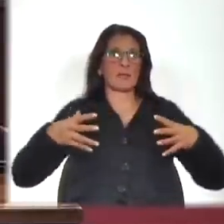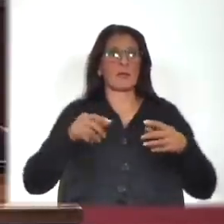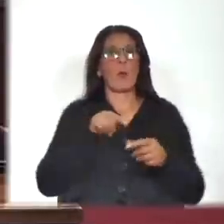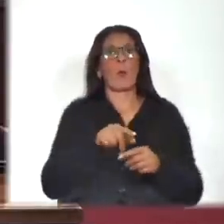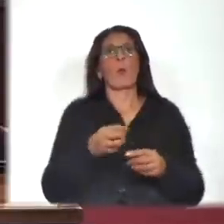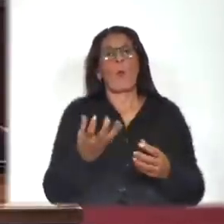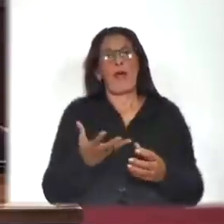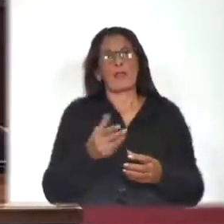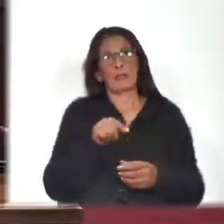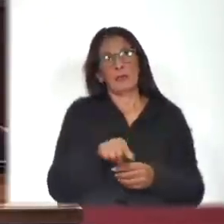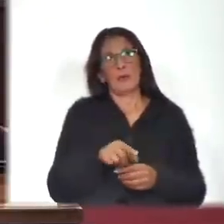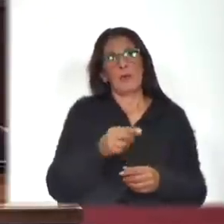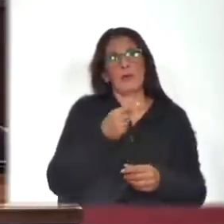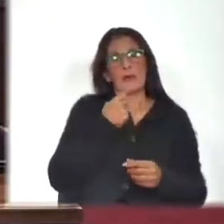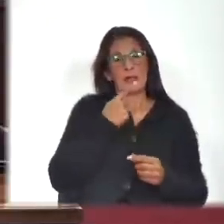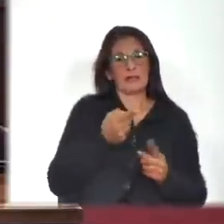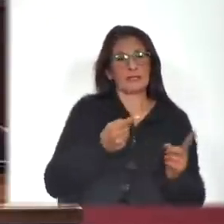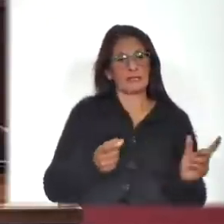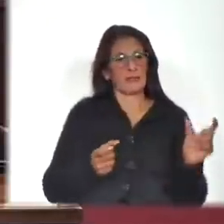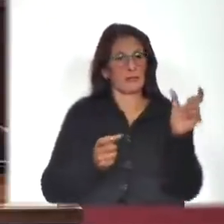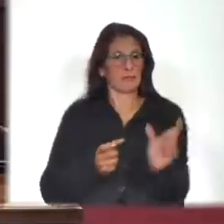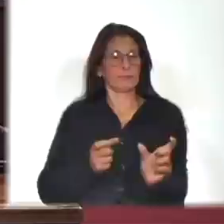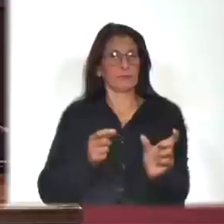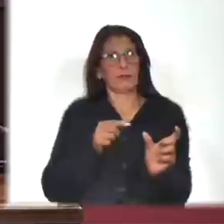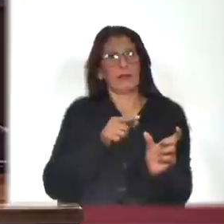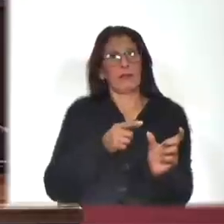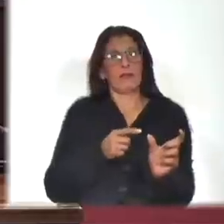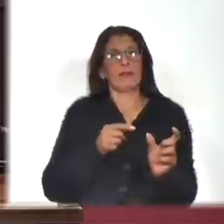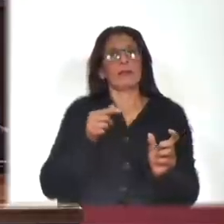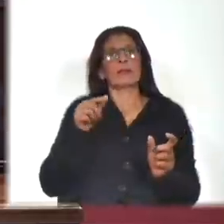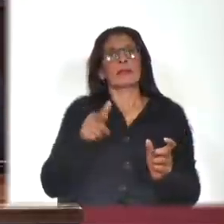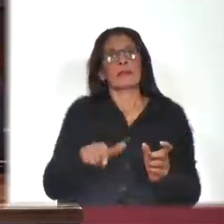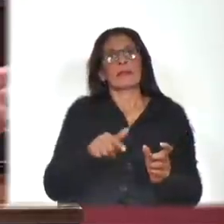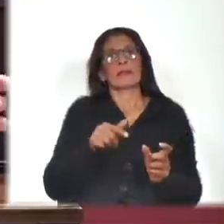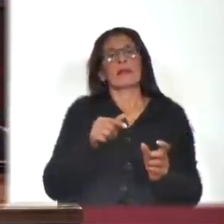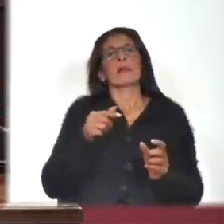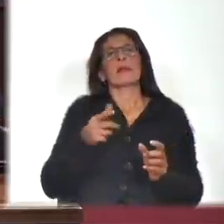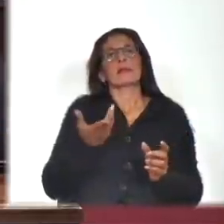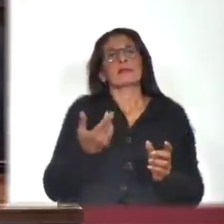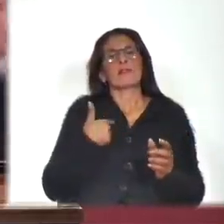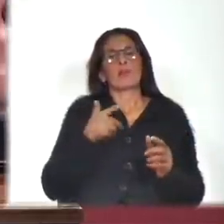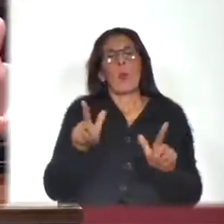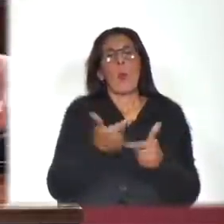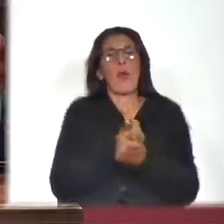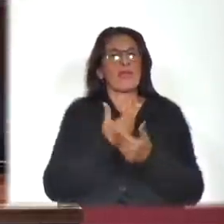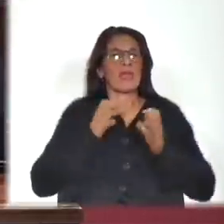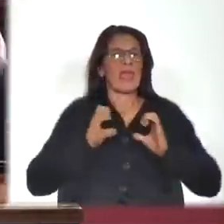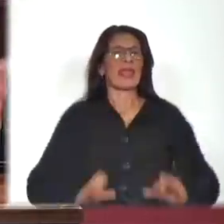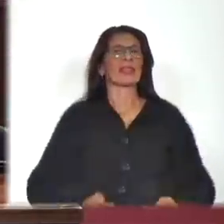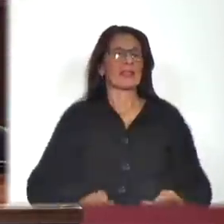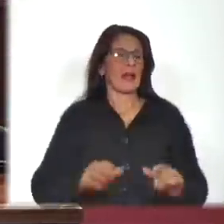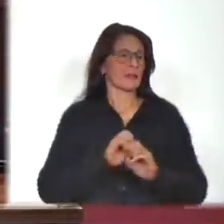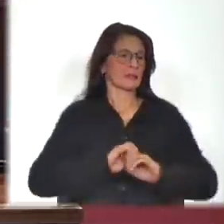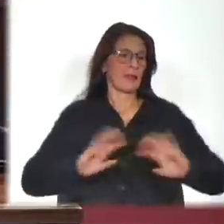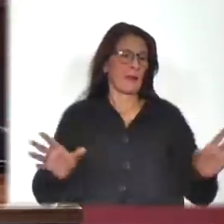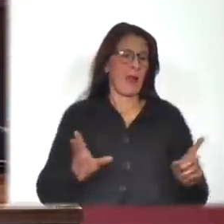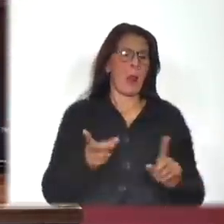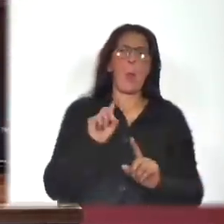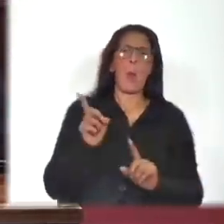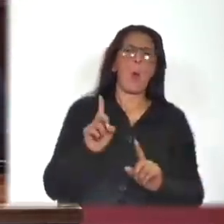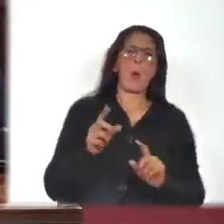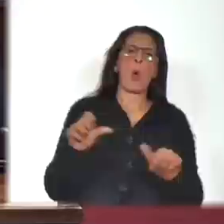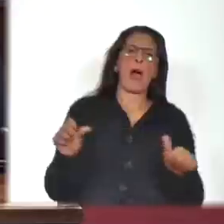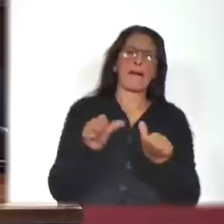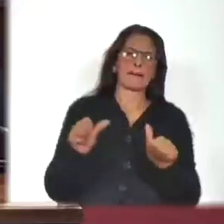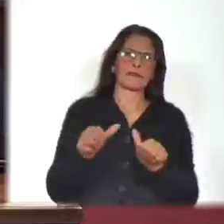de lo ético en el cual puso el énfasis el señor diputado interpelante. Está reñido con la ética, está mal, no debe hacerse. Pero concretamente,